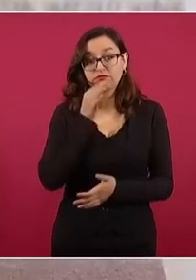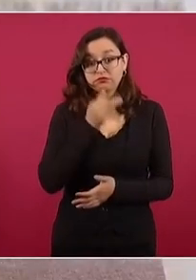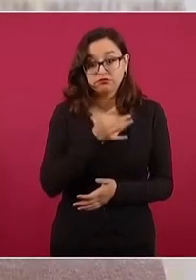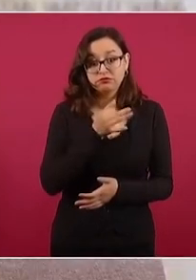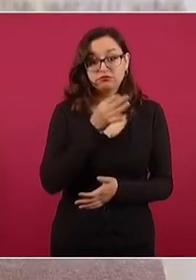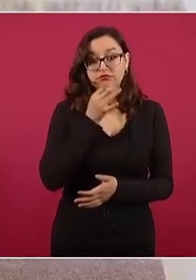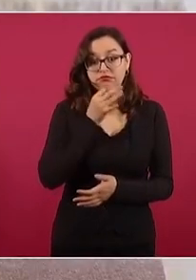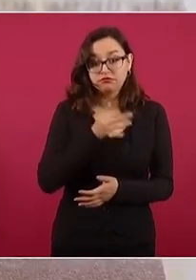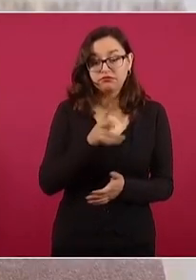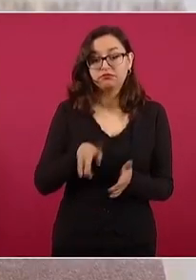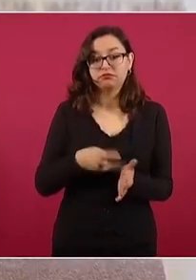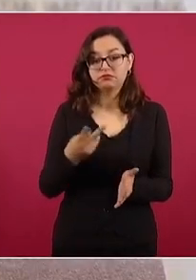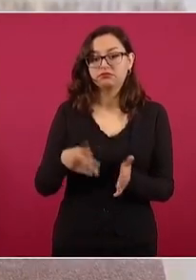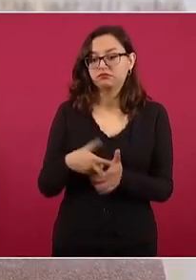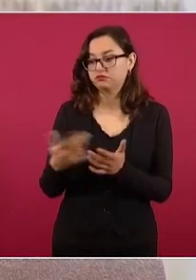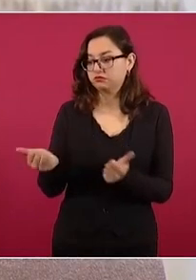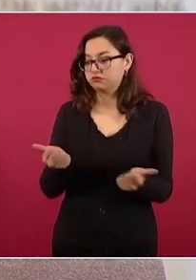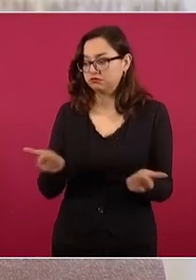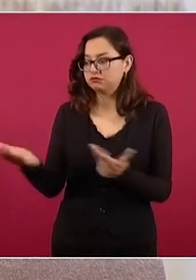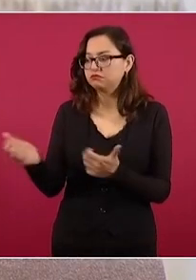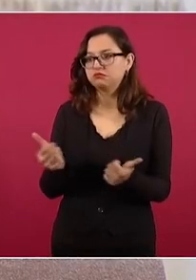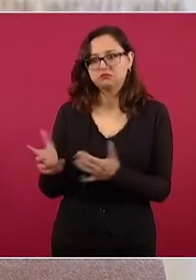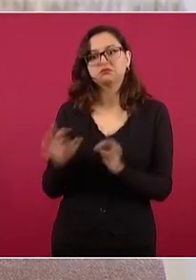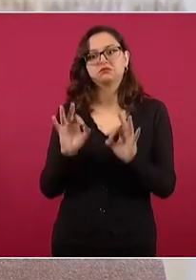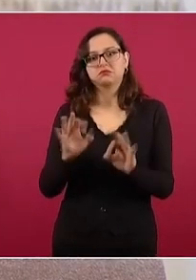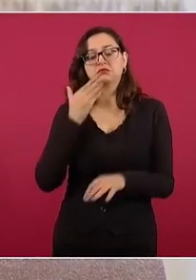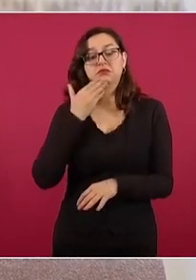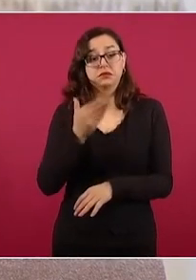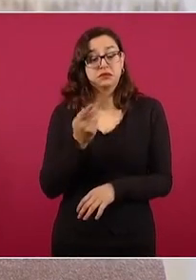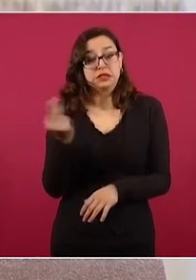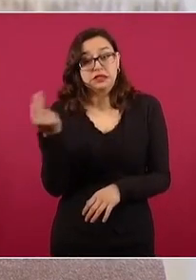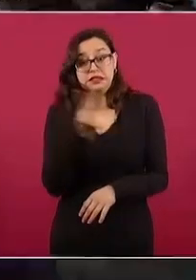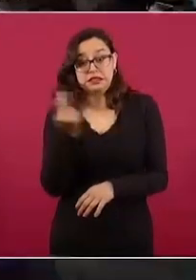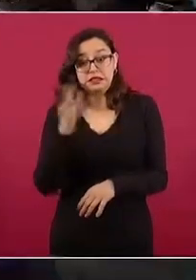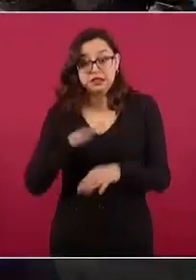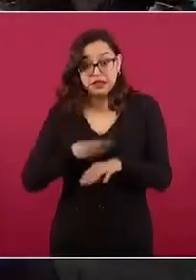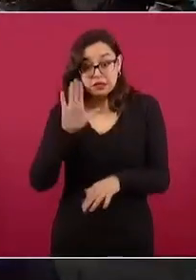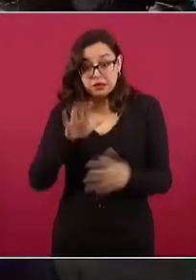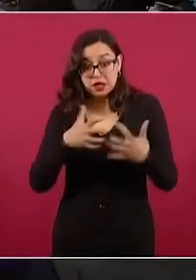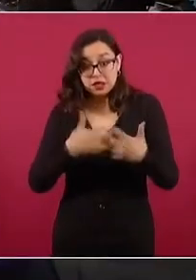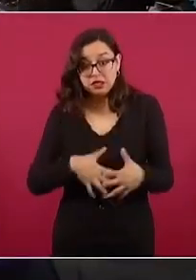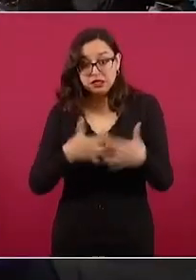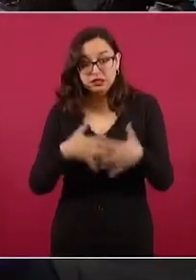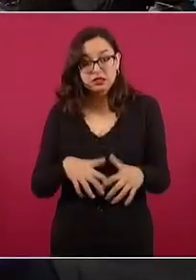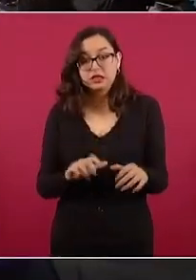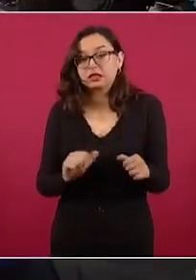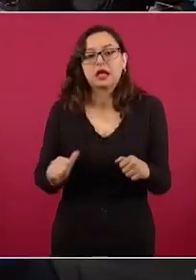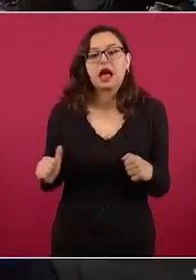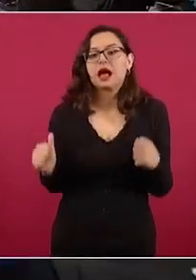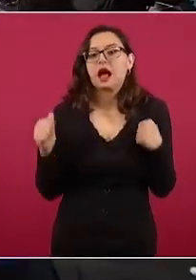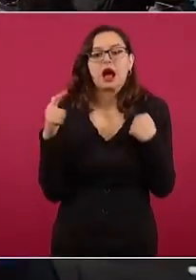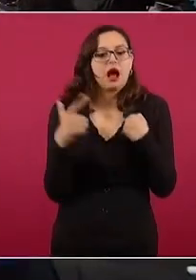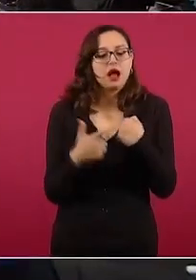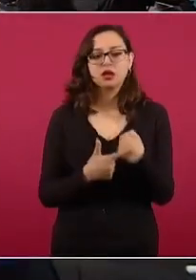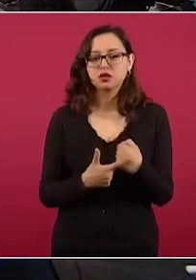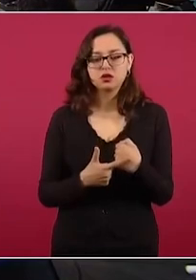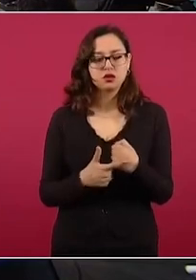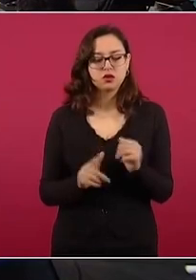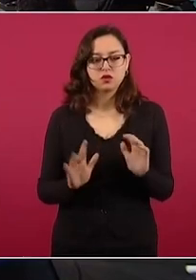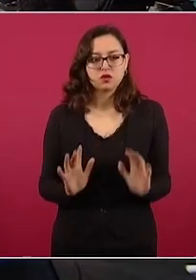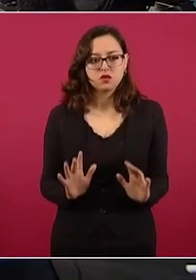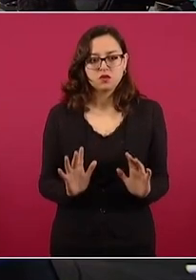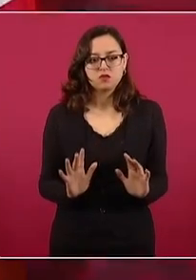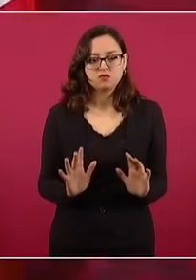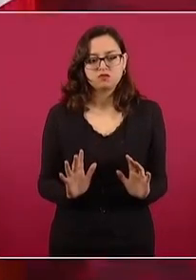y si se requieren más bombas, de conformidad con lo que vayan